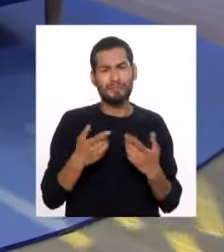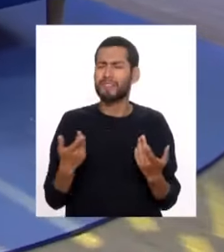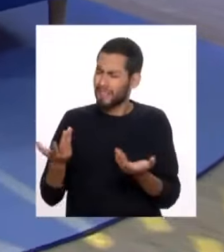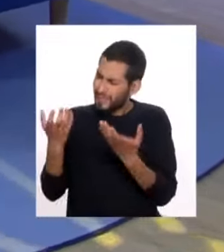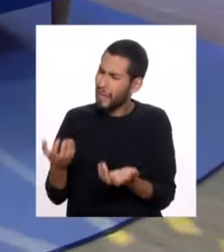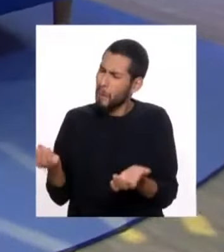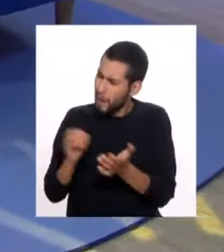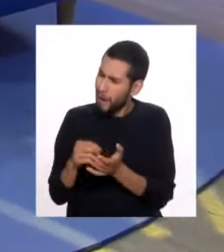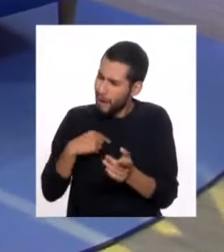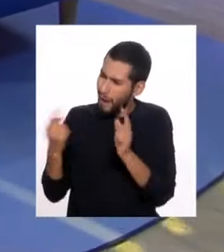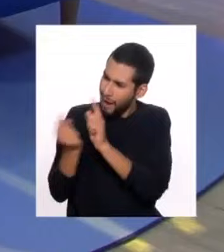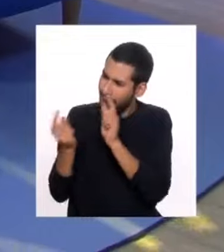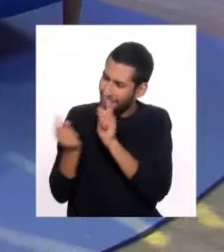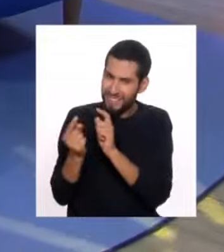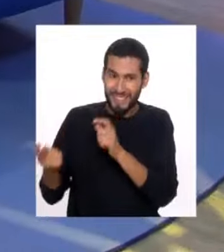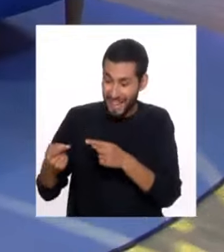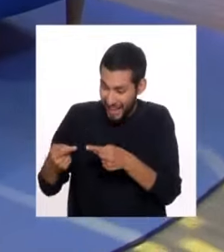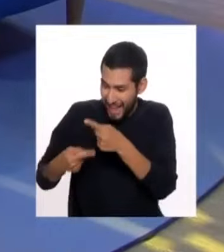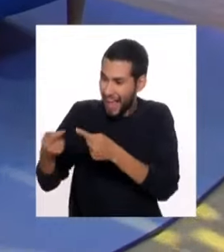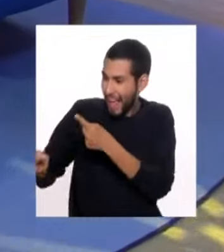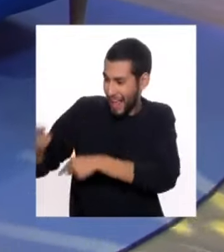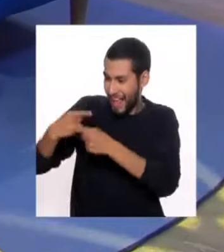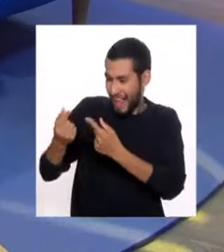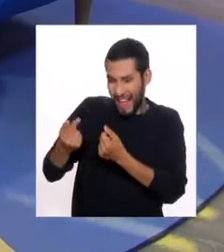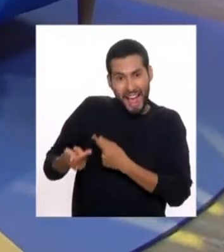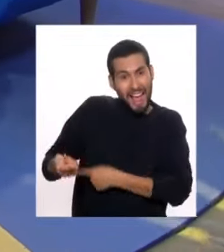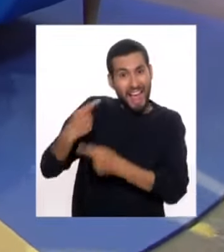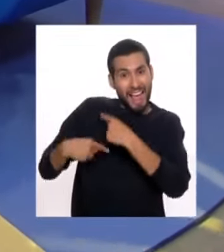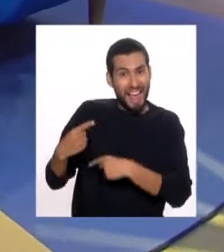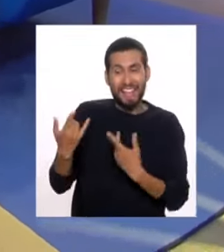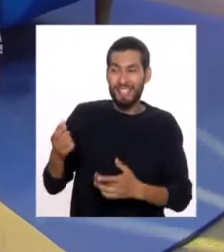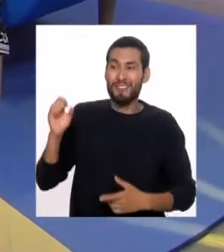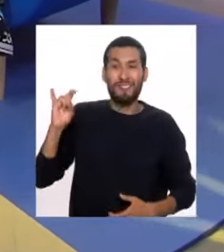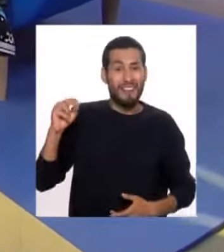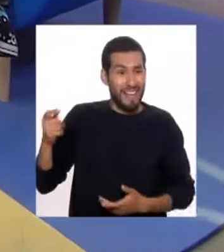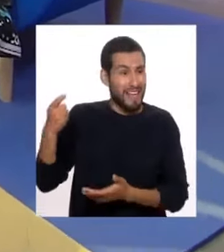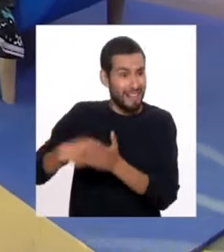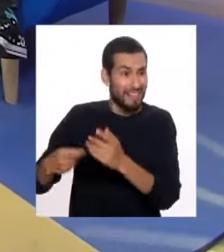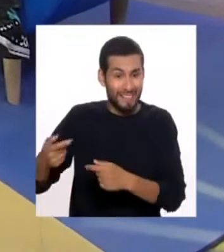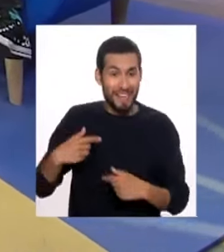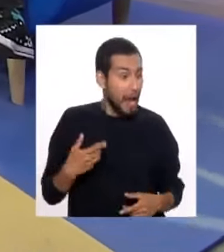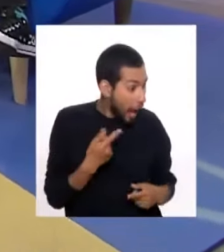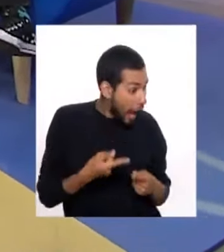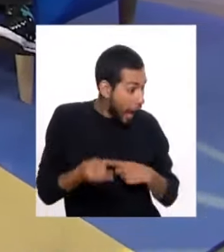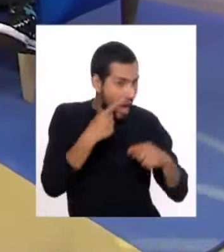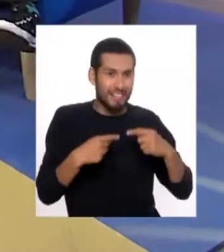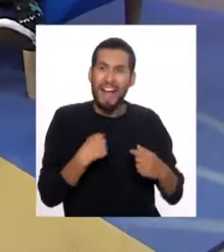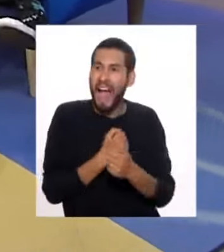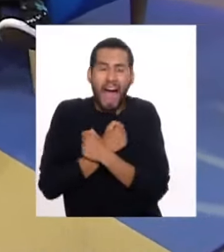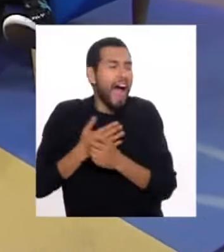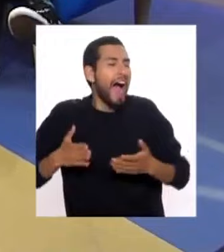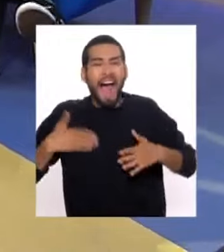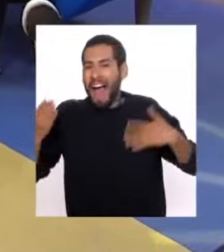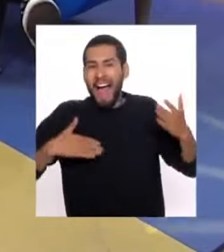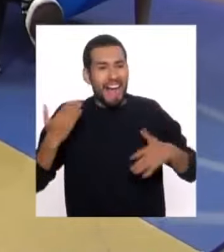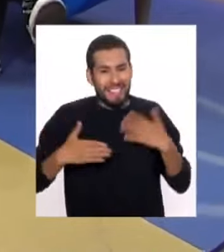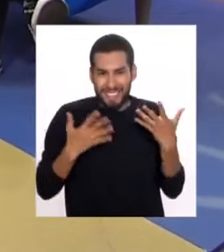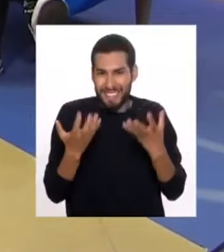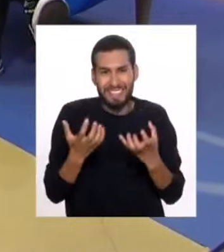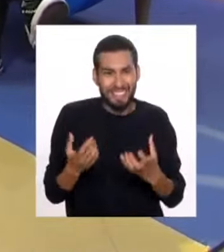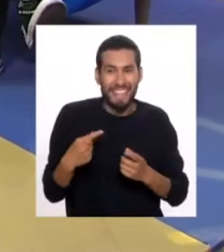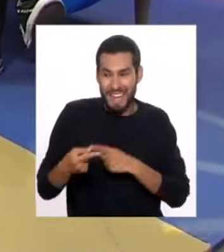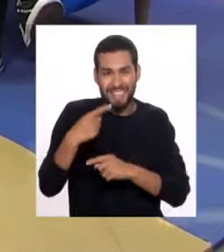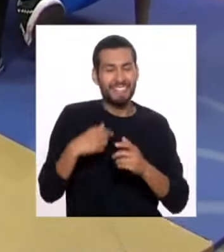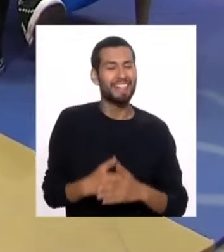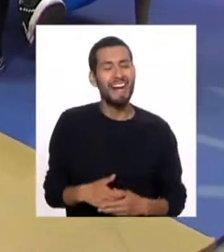te queremos más, ¿no? Porque viene que la devolución, que te devuelven plata a la Sunat. Cada vez, cuando escuchan devolución, me quieren. No sé, todo el mundo ya me está queriendo un